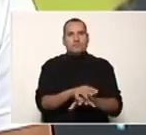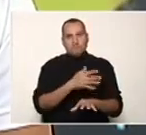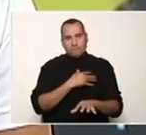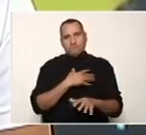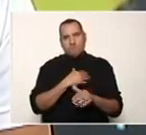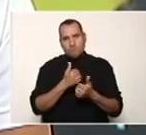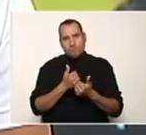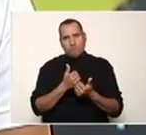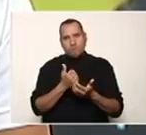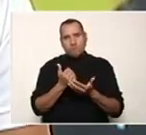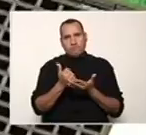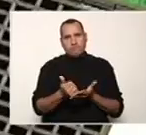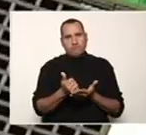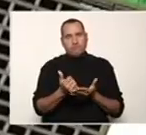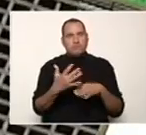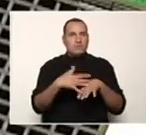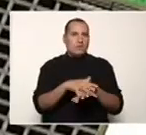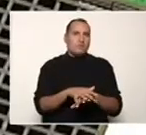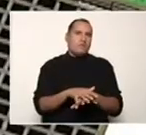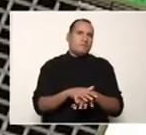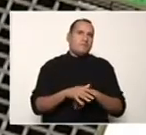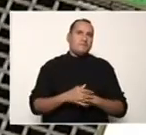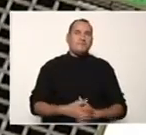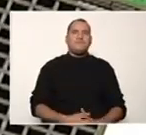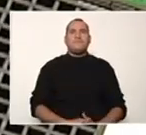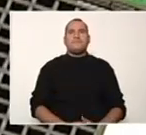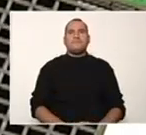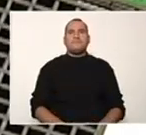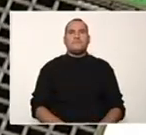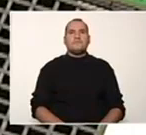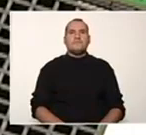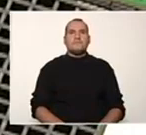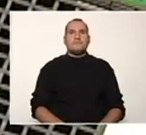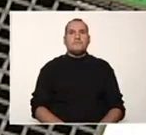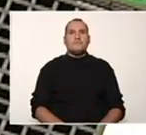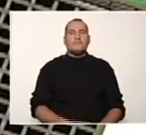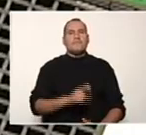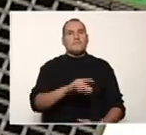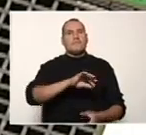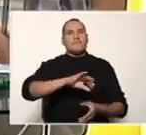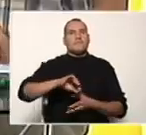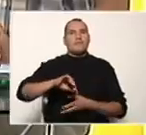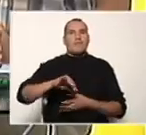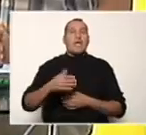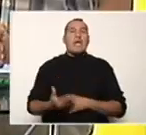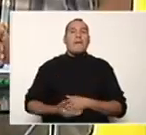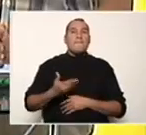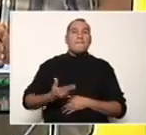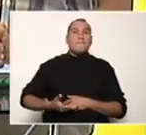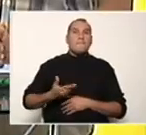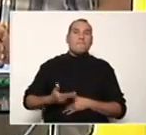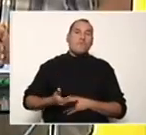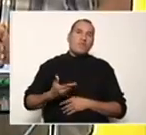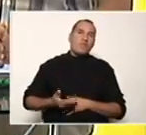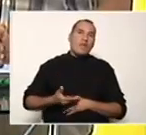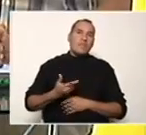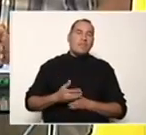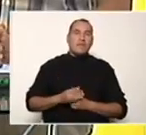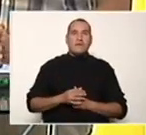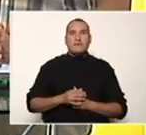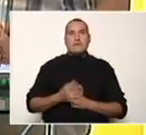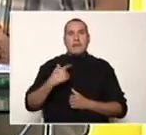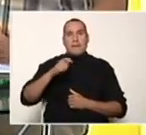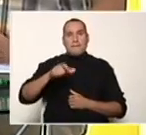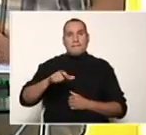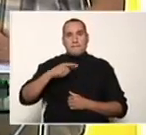llevando dentro del nivel de educación media. Por otra parte, es importante que el